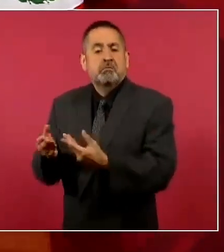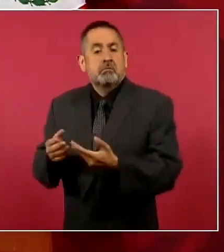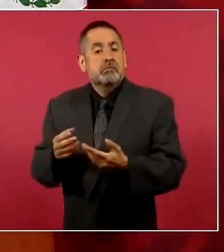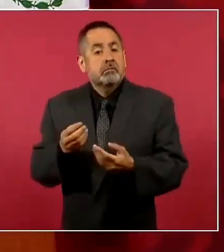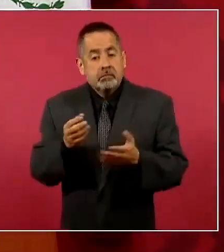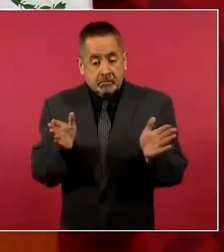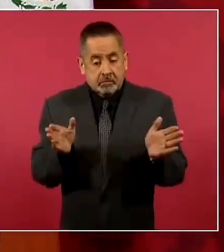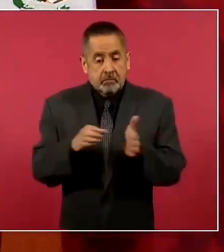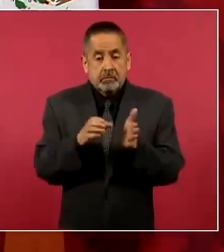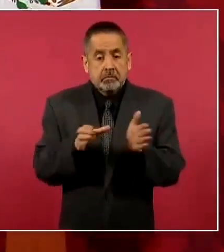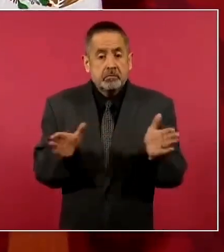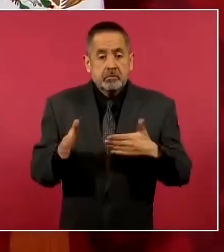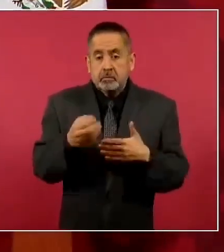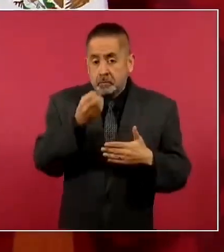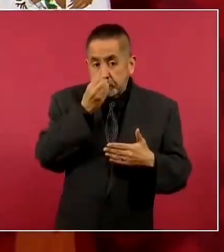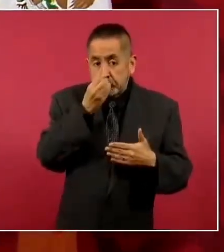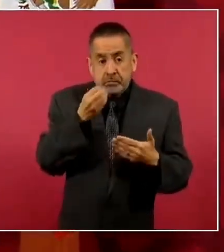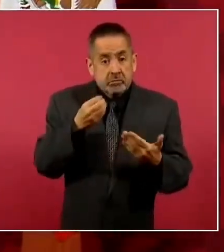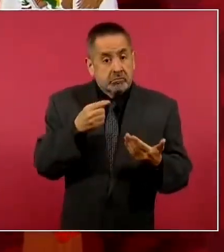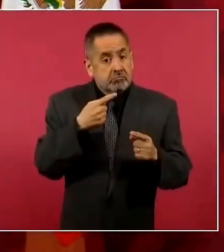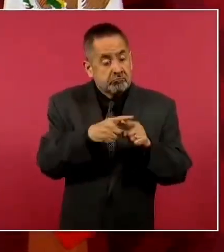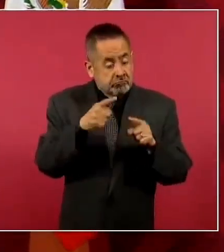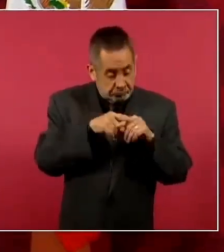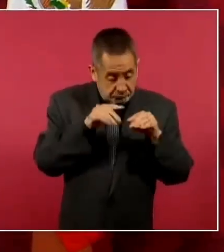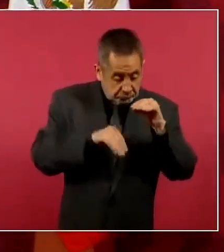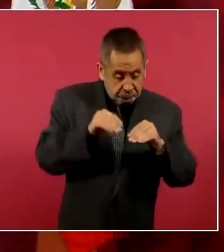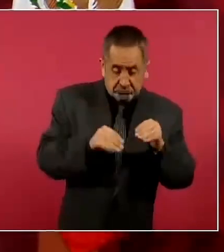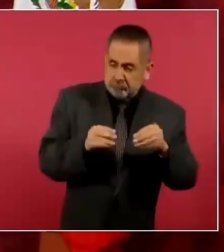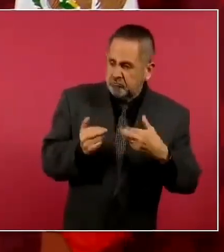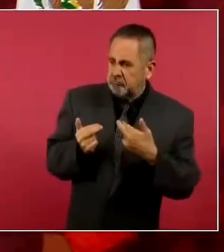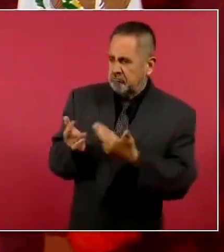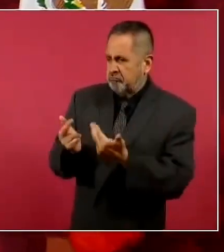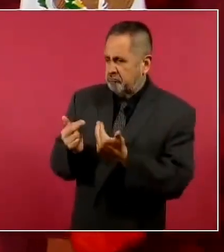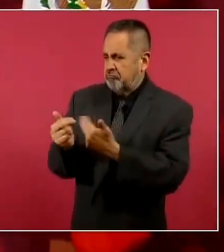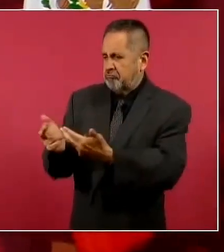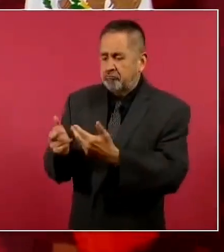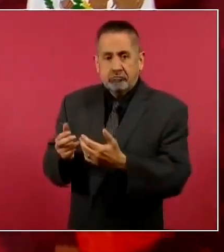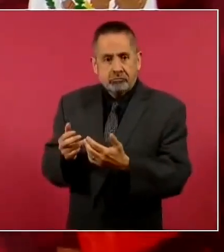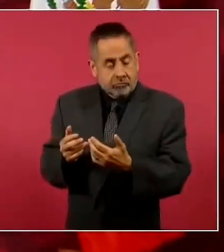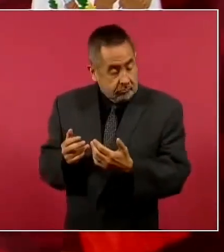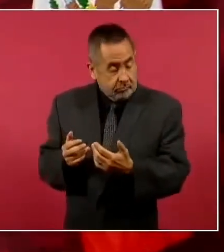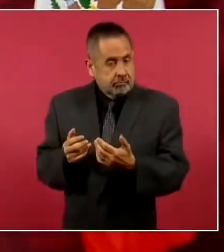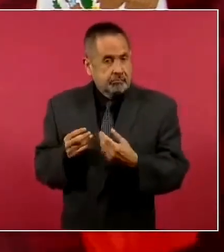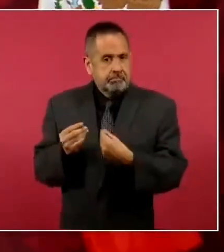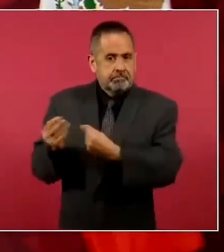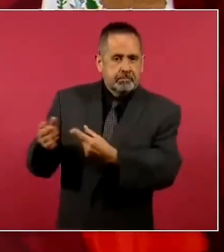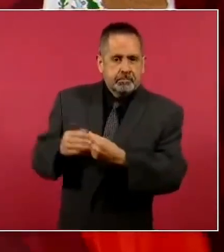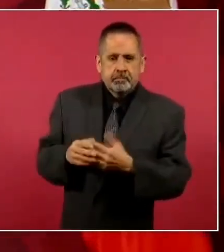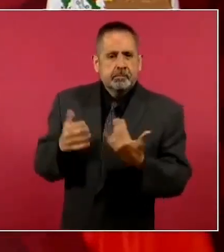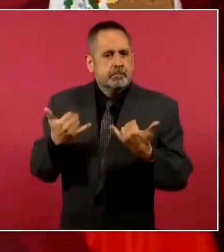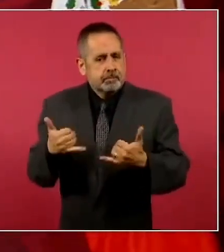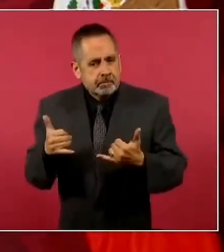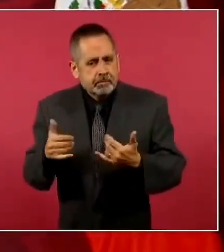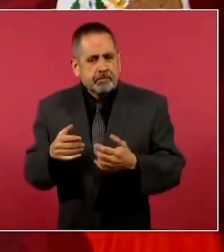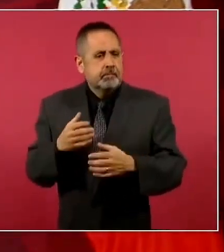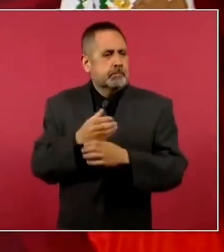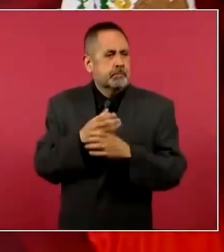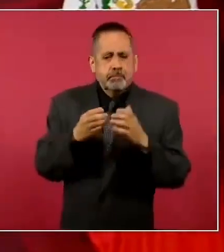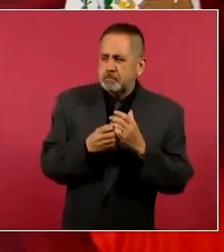mercancías, juguetes,